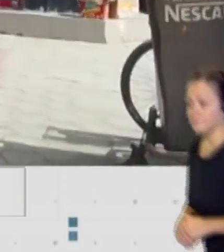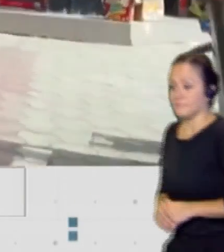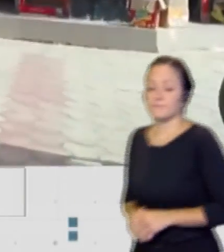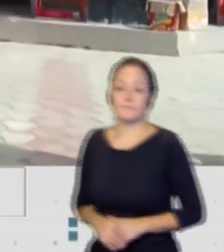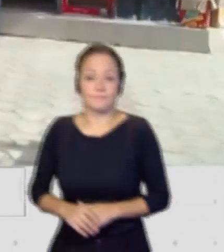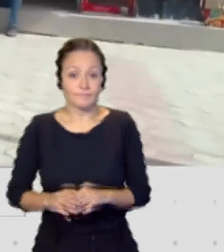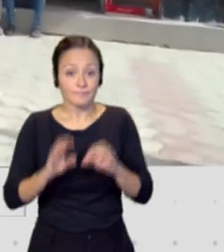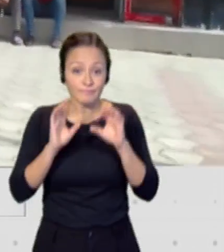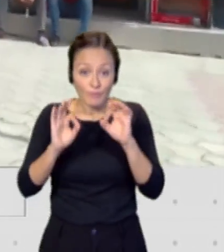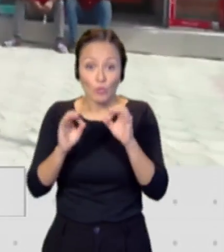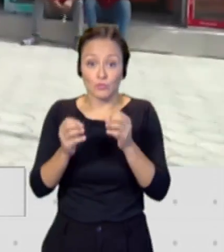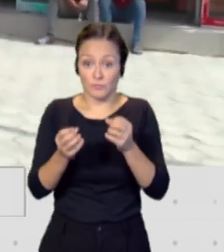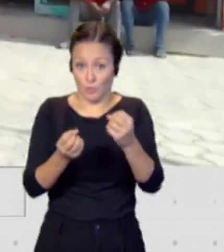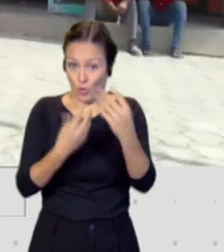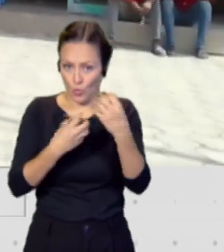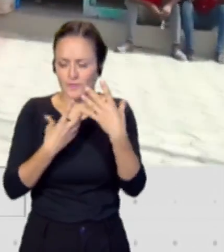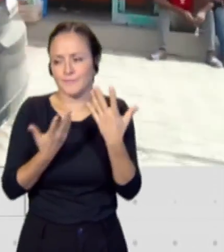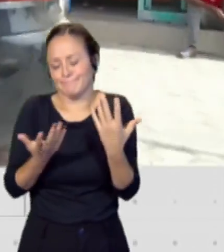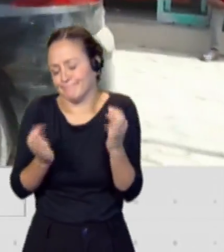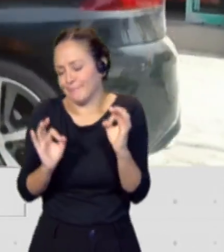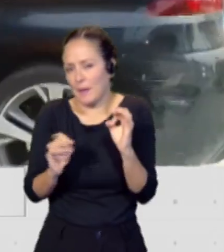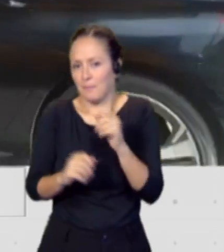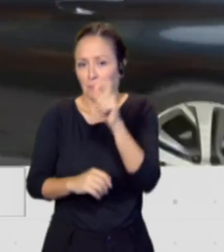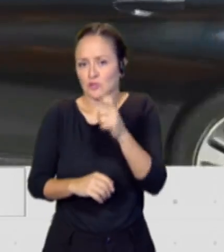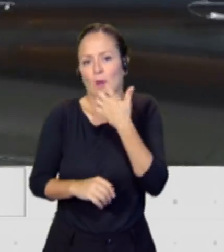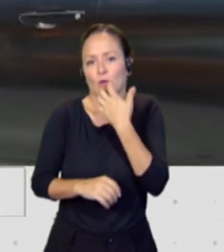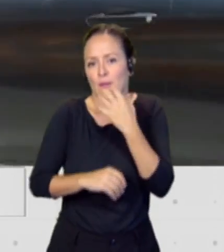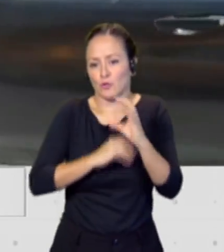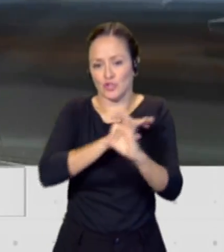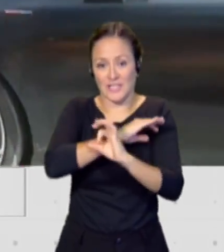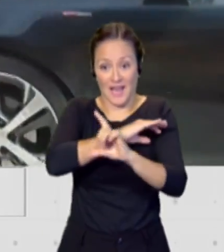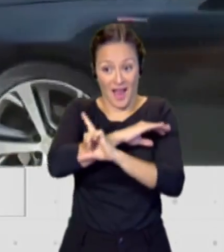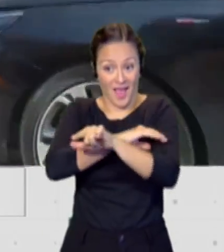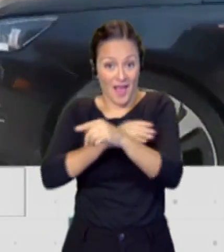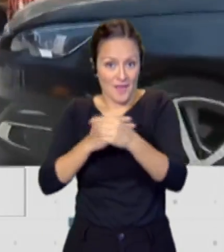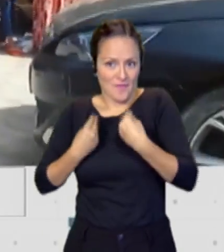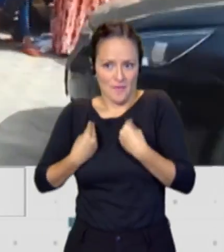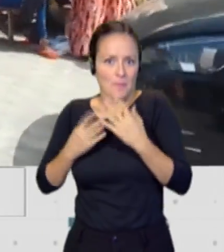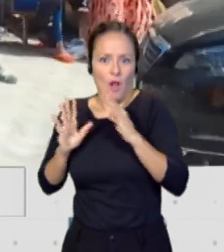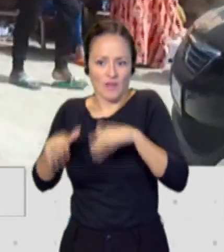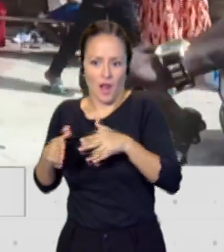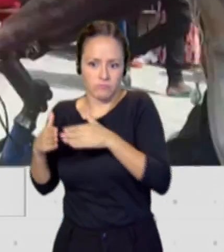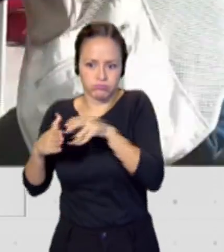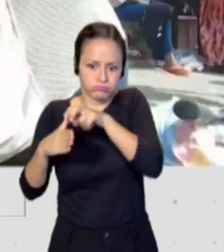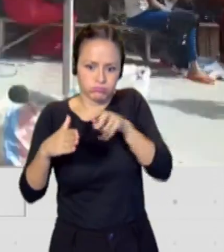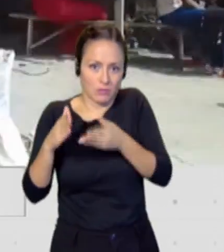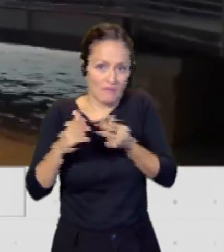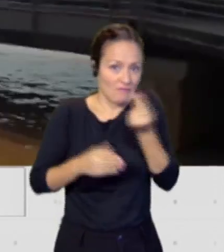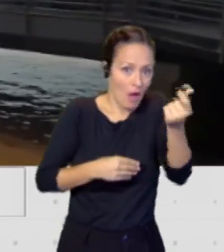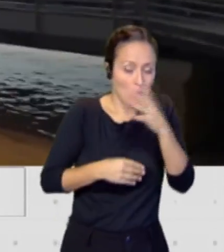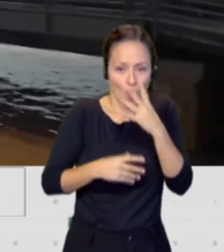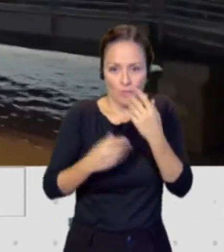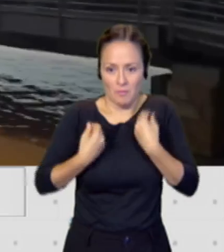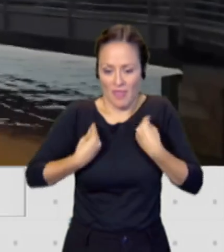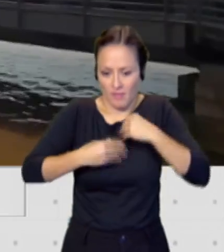cuando las personas que viven en países como Senegal huyen de sus países a través de una embarcación jugándose la vida, lo hacen